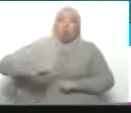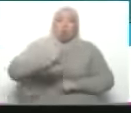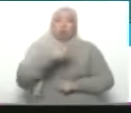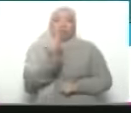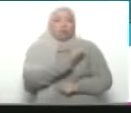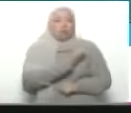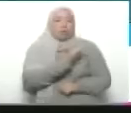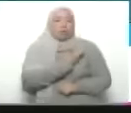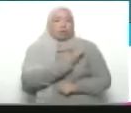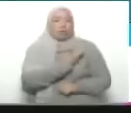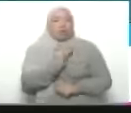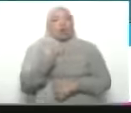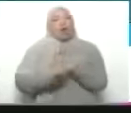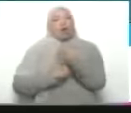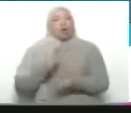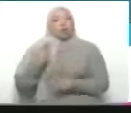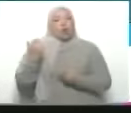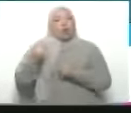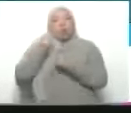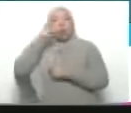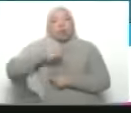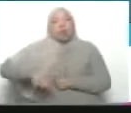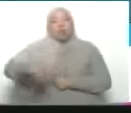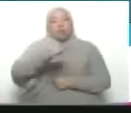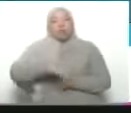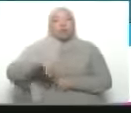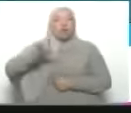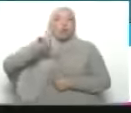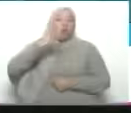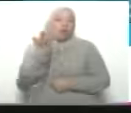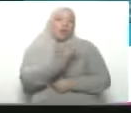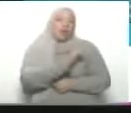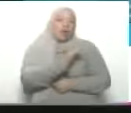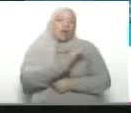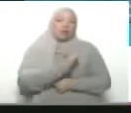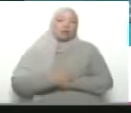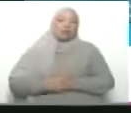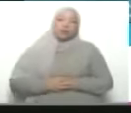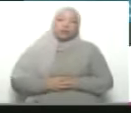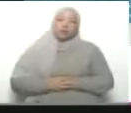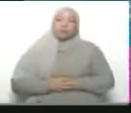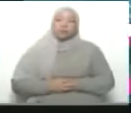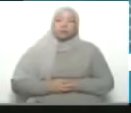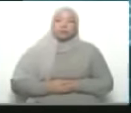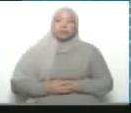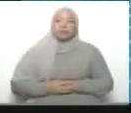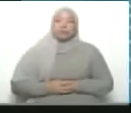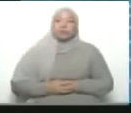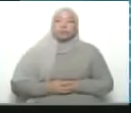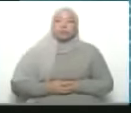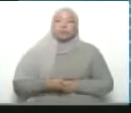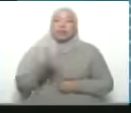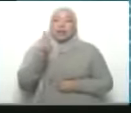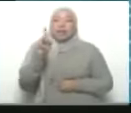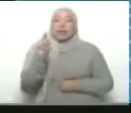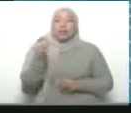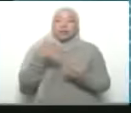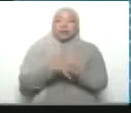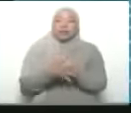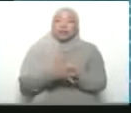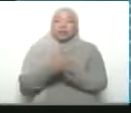anuncio de este genocidio que se hace contra el pueblo de Gaza. Revisamos más reacciones presidente vamos a la página de RT en español